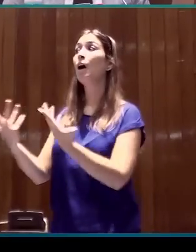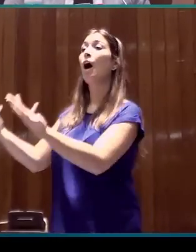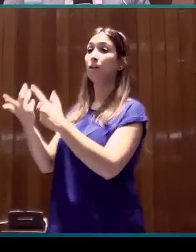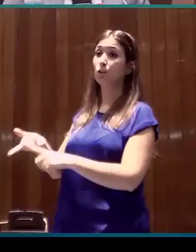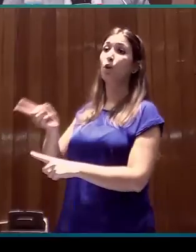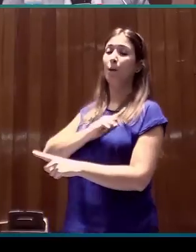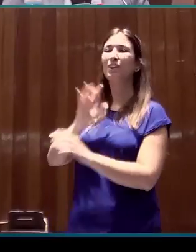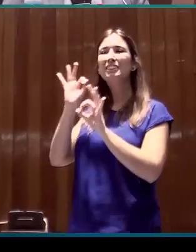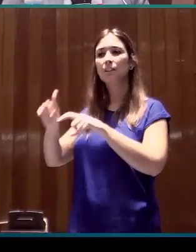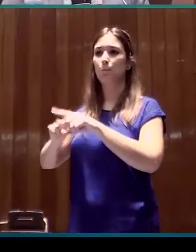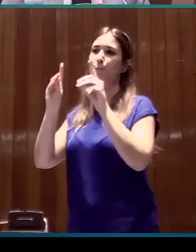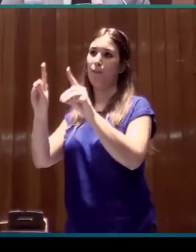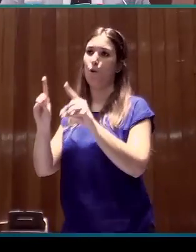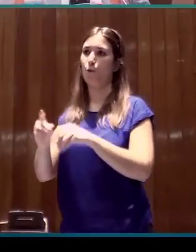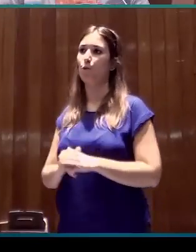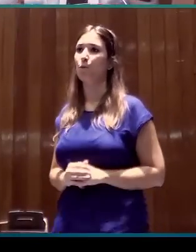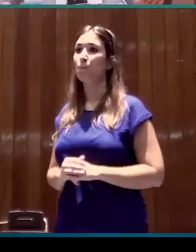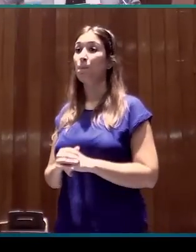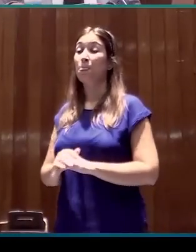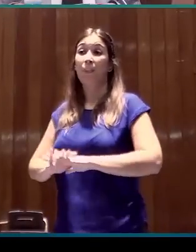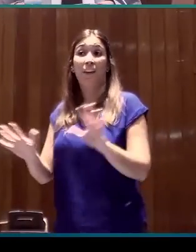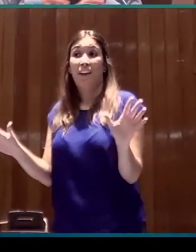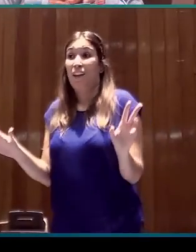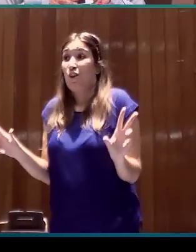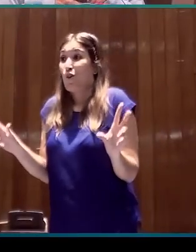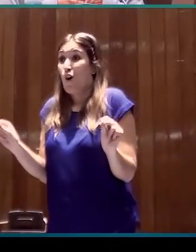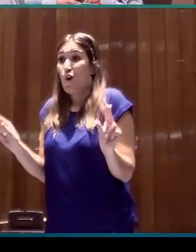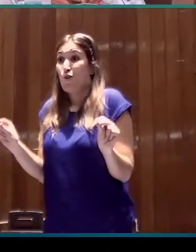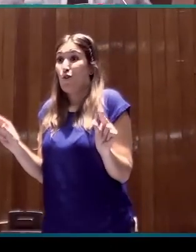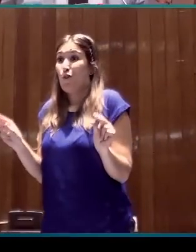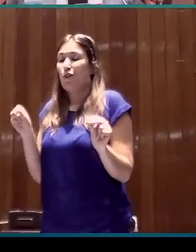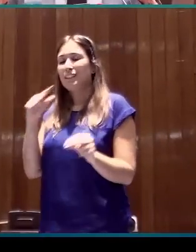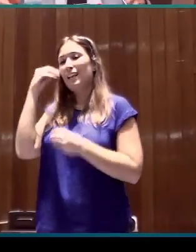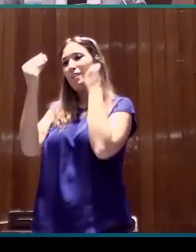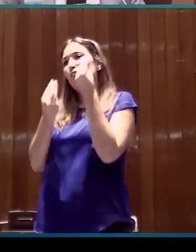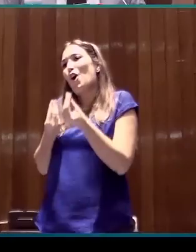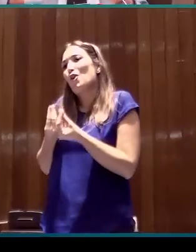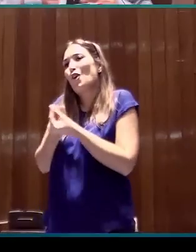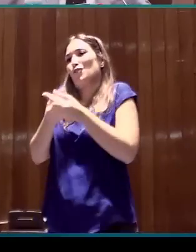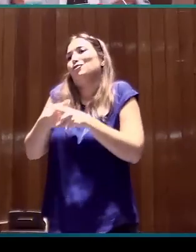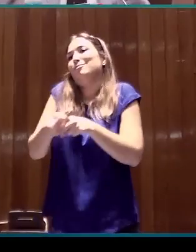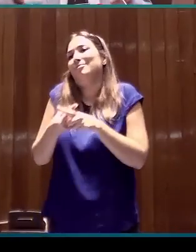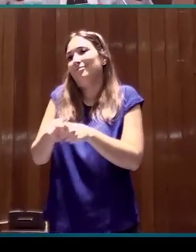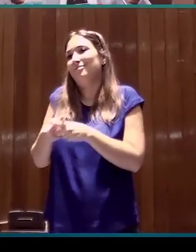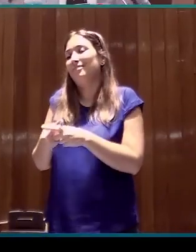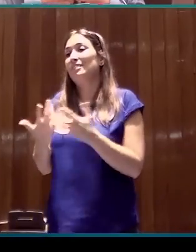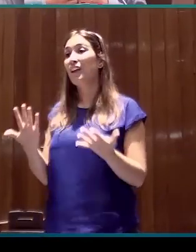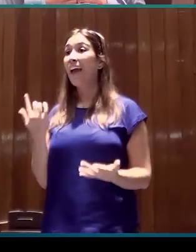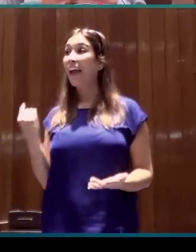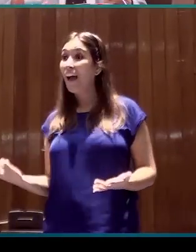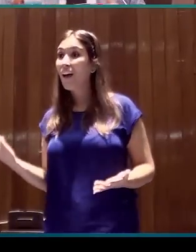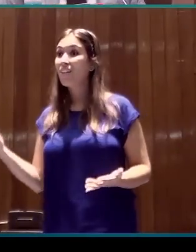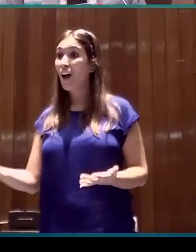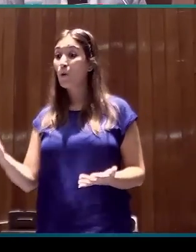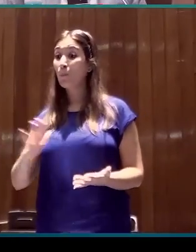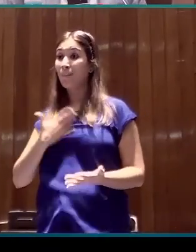pedagógico. Y con ello, concluyo esta reflexión compartida con ustedes de cómo cada uno, en este caso,